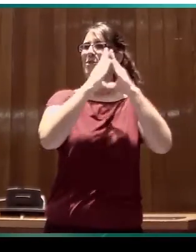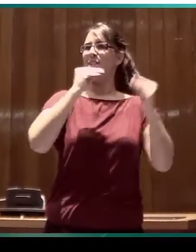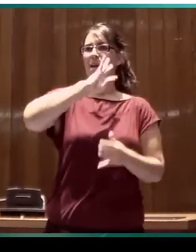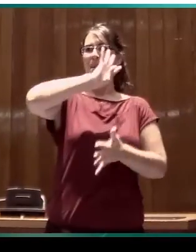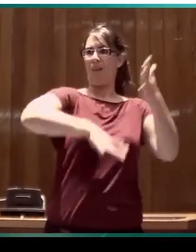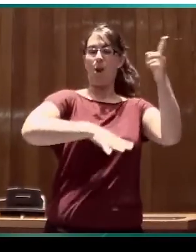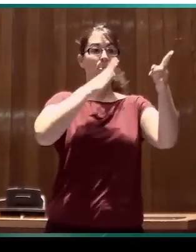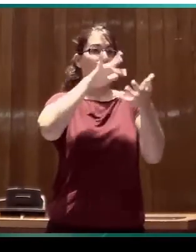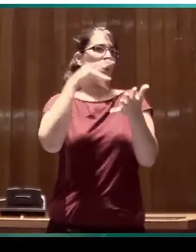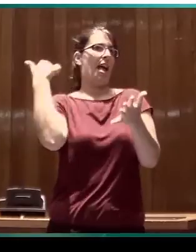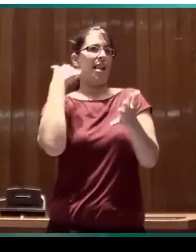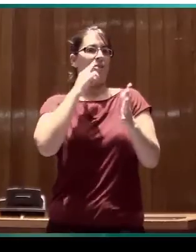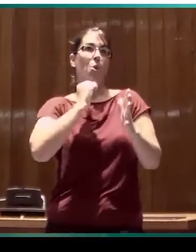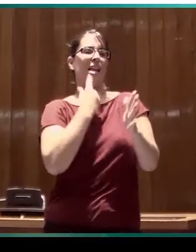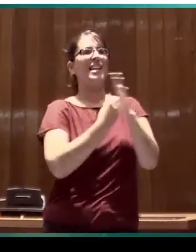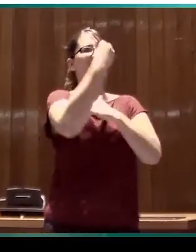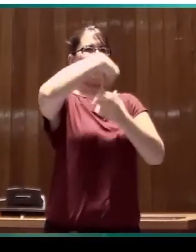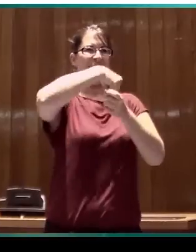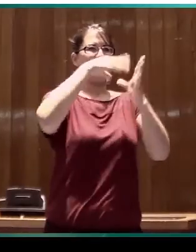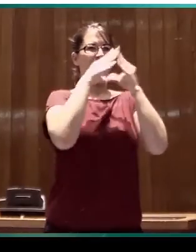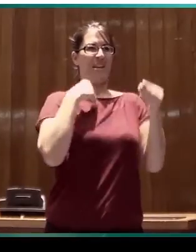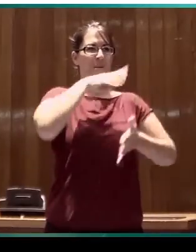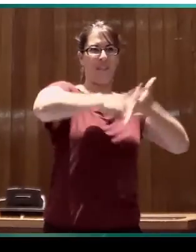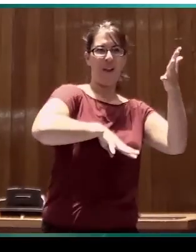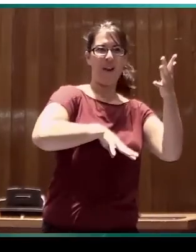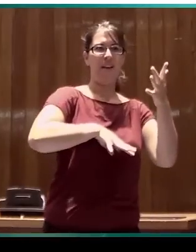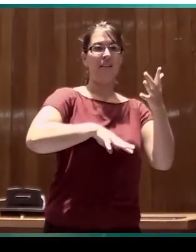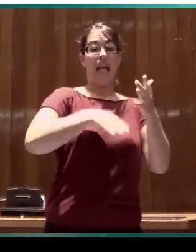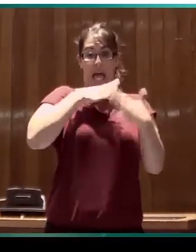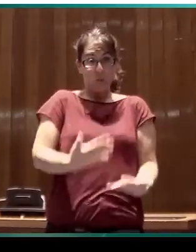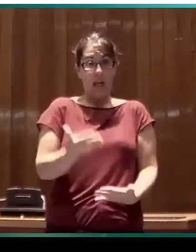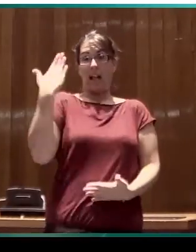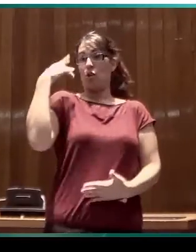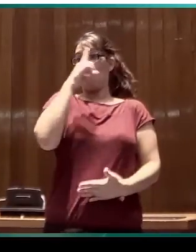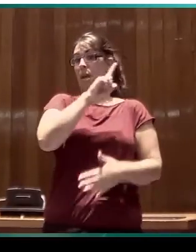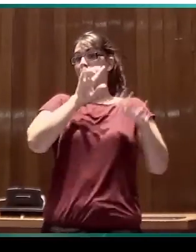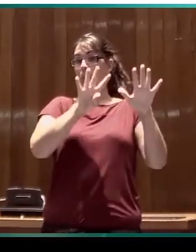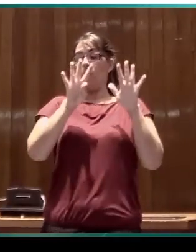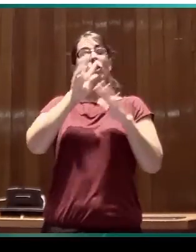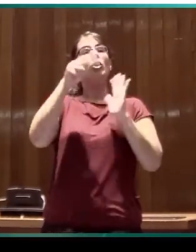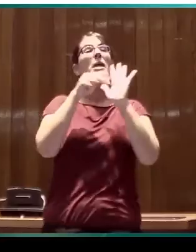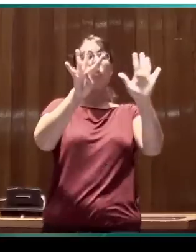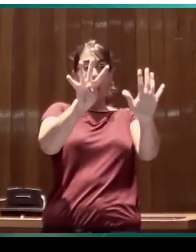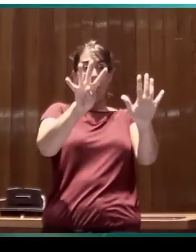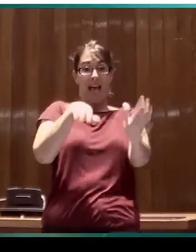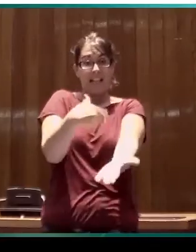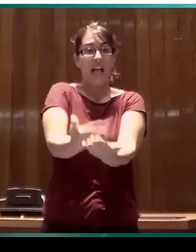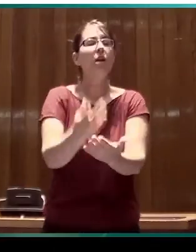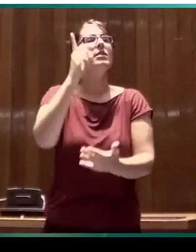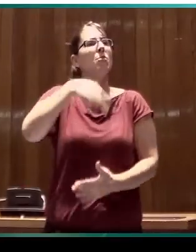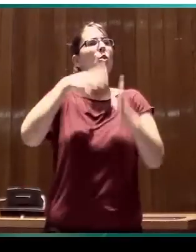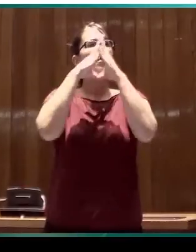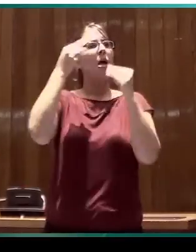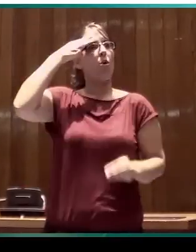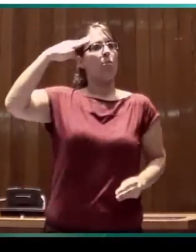universidad original, y actualmente, desde 2009, está afiliado a la Universidad Pompeu Fabra, también en Barcelona,